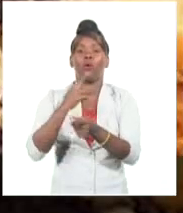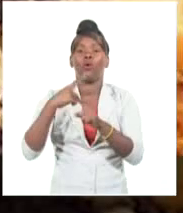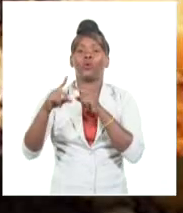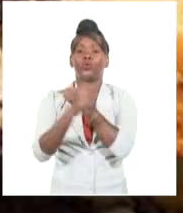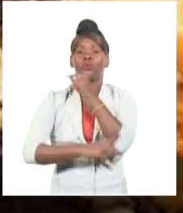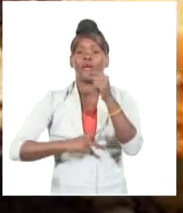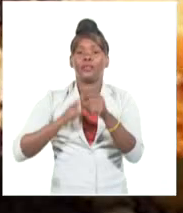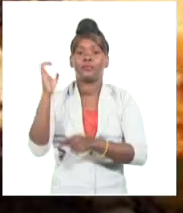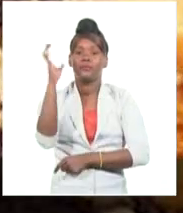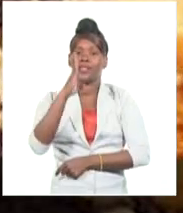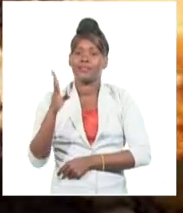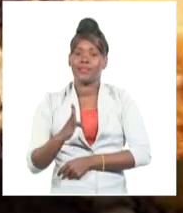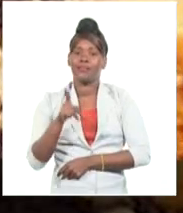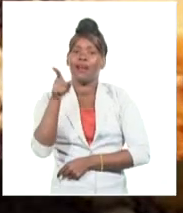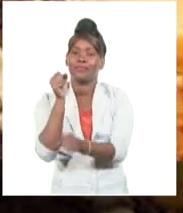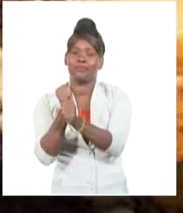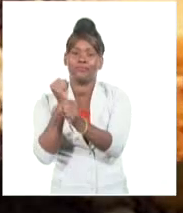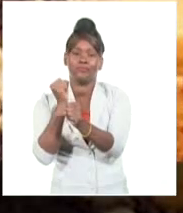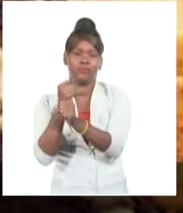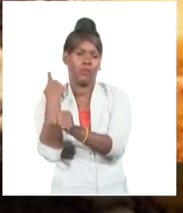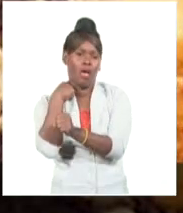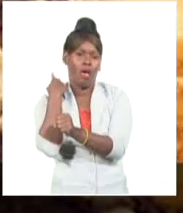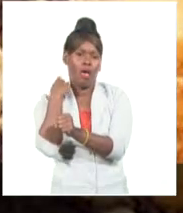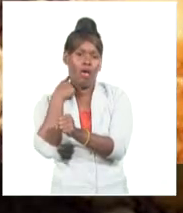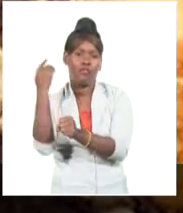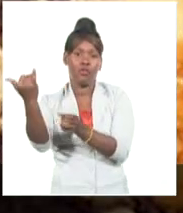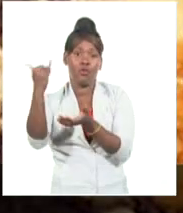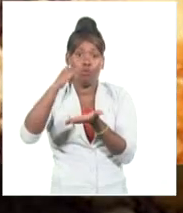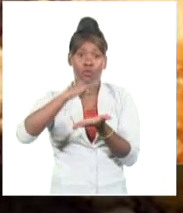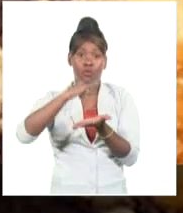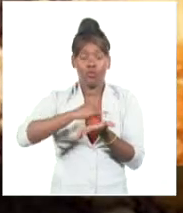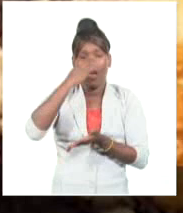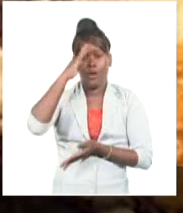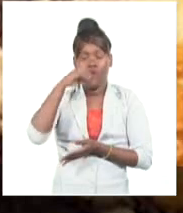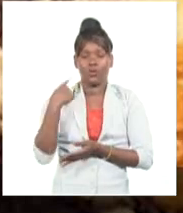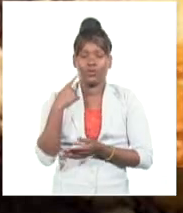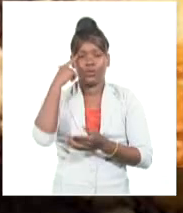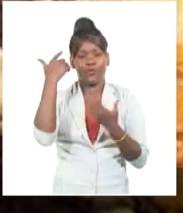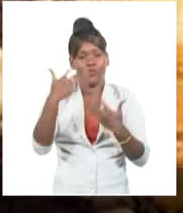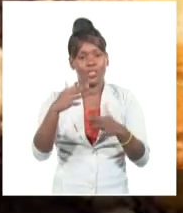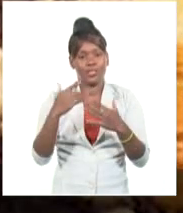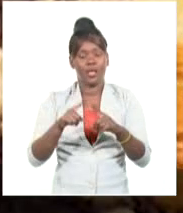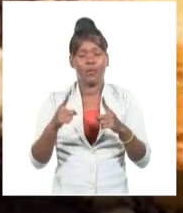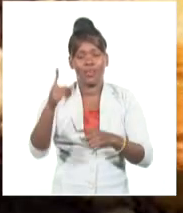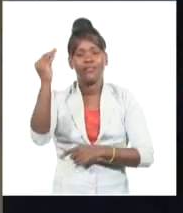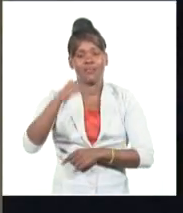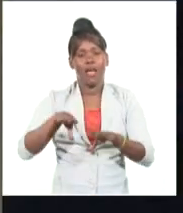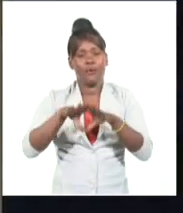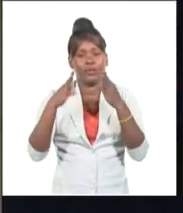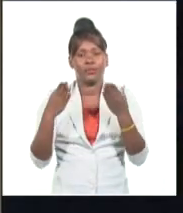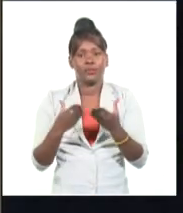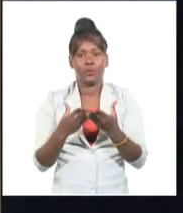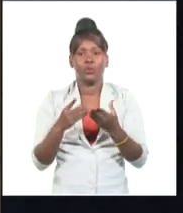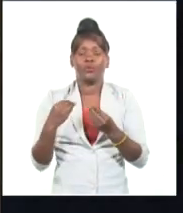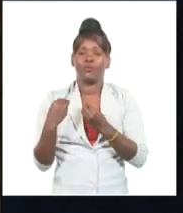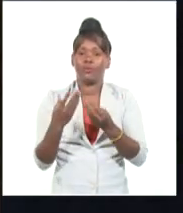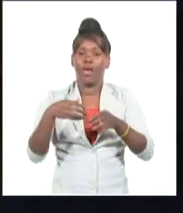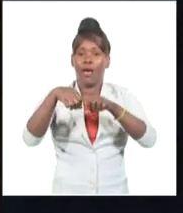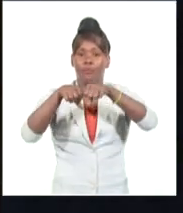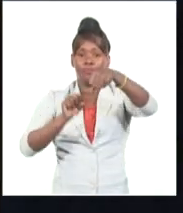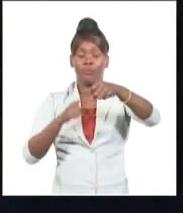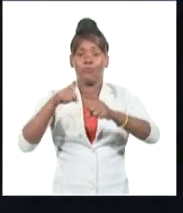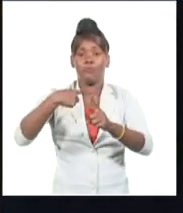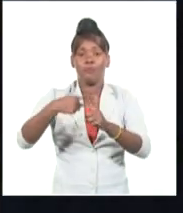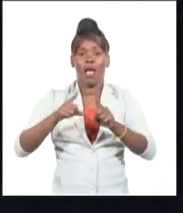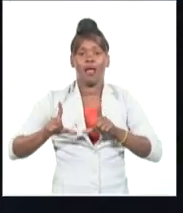en dos ocasiones del Premio de Investigación Histórica 26 de julio de las Fuerzas Armadas Revolucionarias y el de la Crítica Histórica